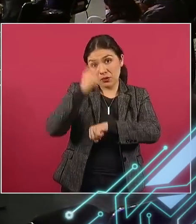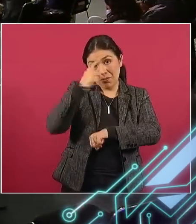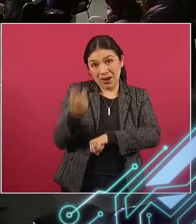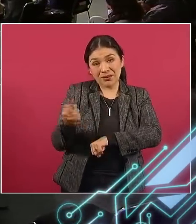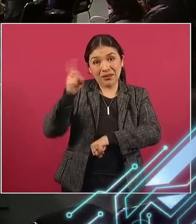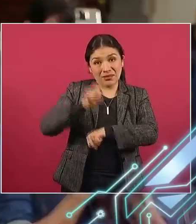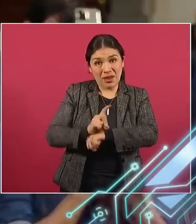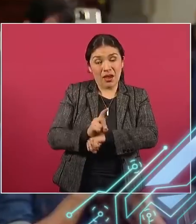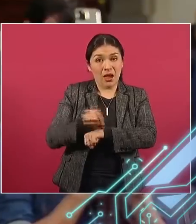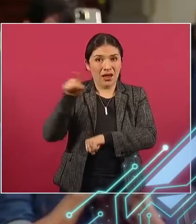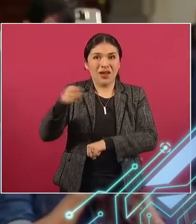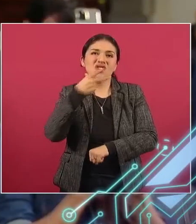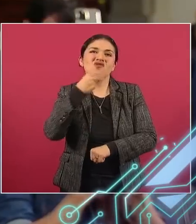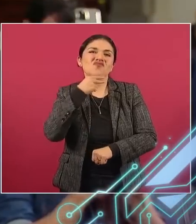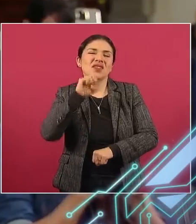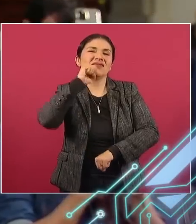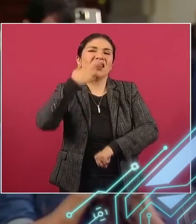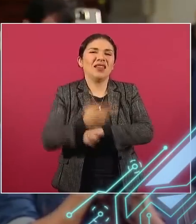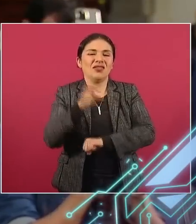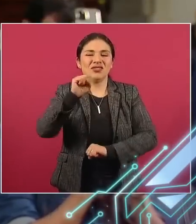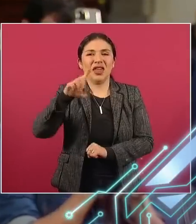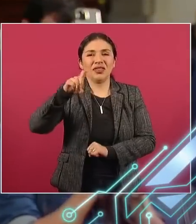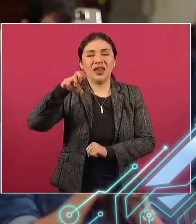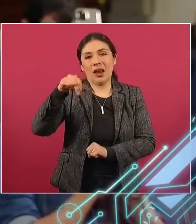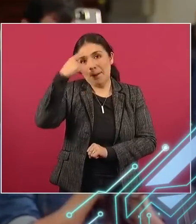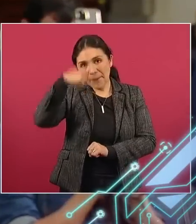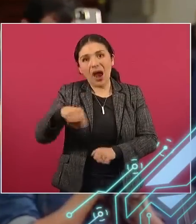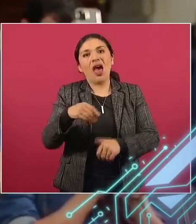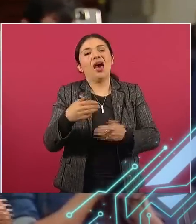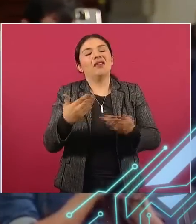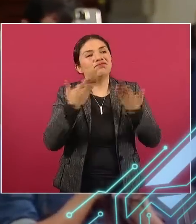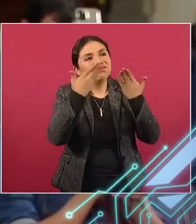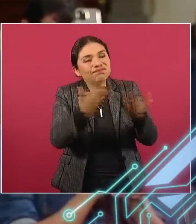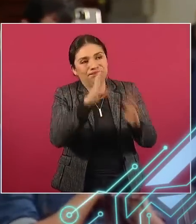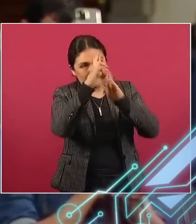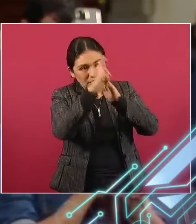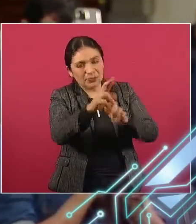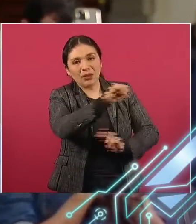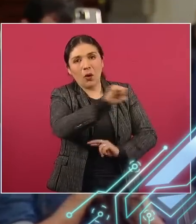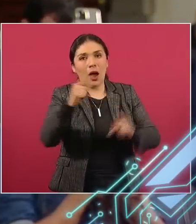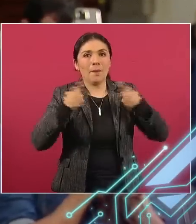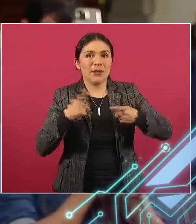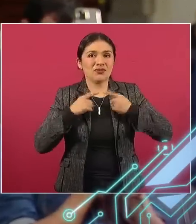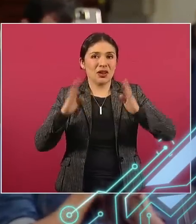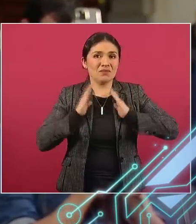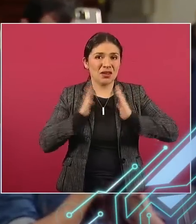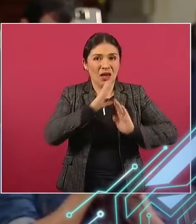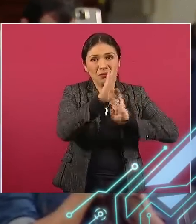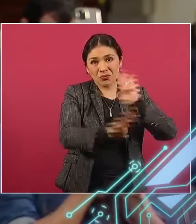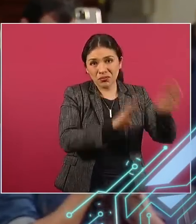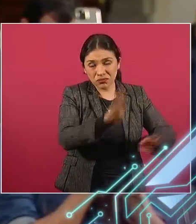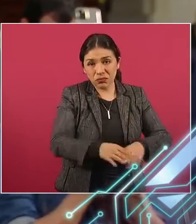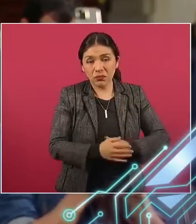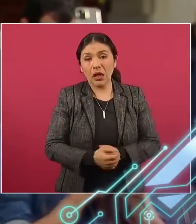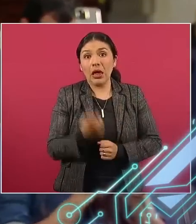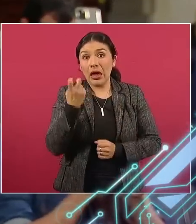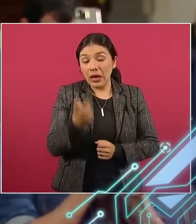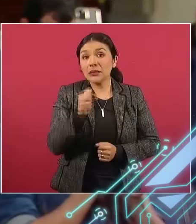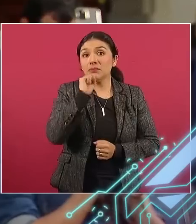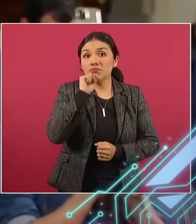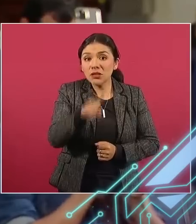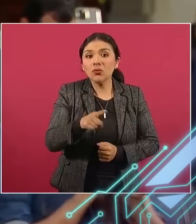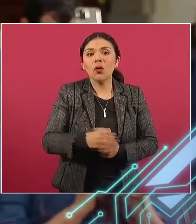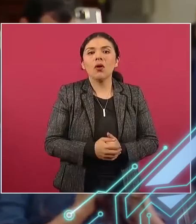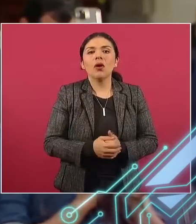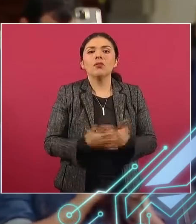que dijo el secretario de la Defensa era manera para rendir tributo y homenaje a esos militares y pues también sobre este posicionamiento